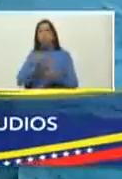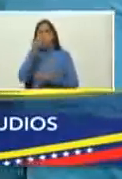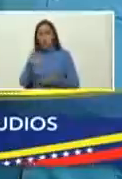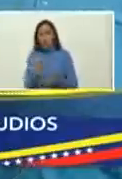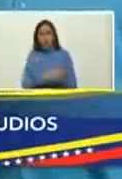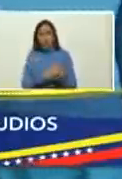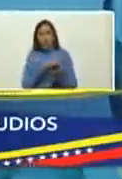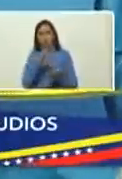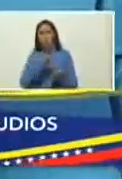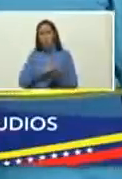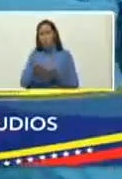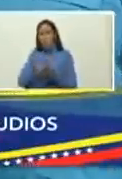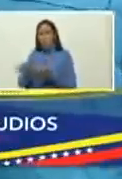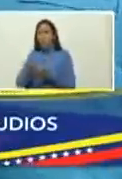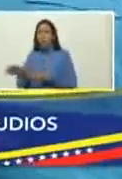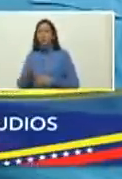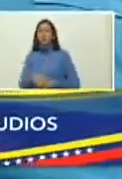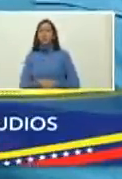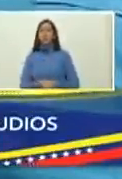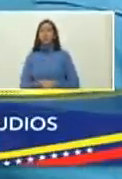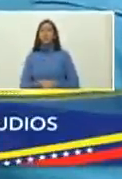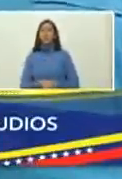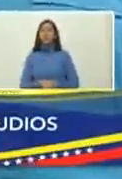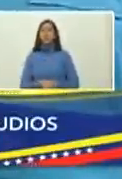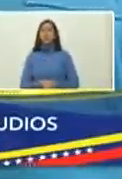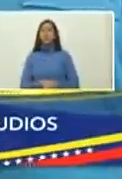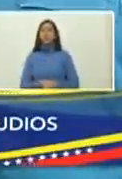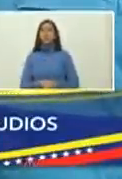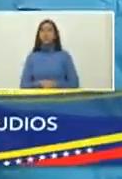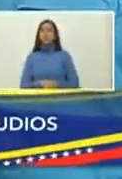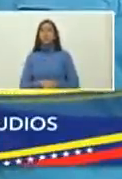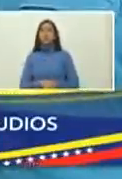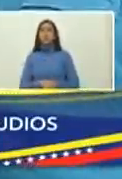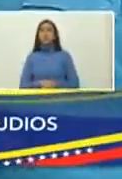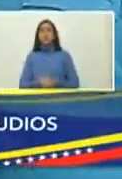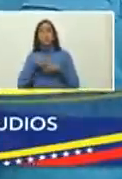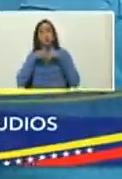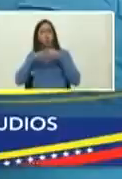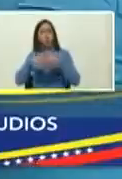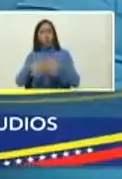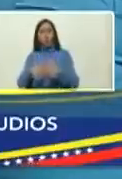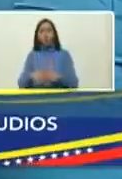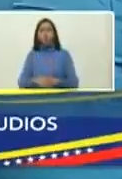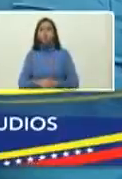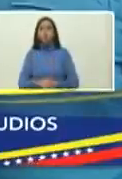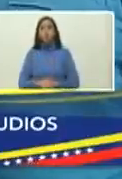de la obra ganadora y su periodicidad es Bienal.